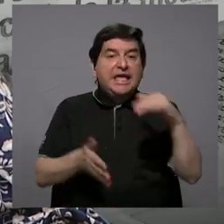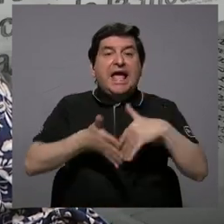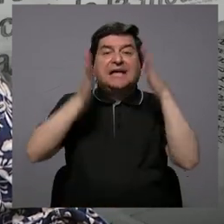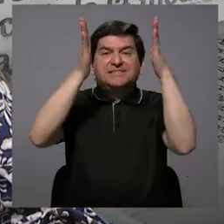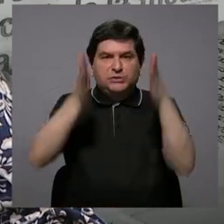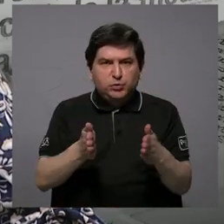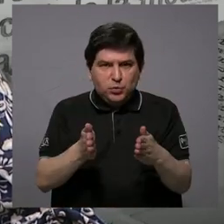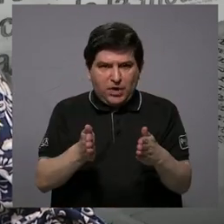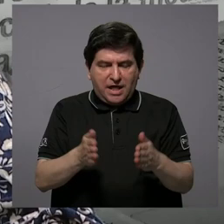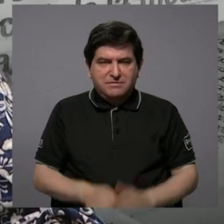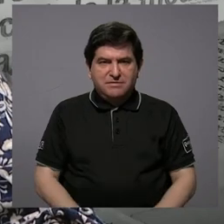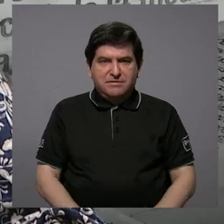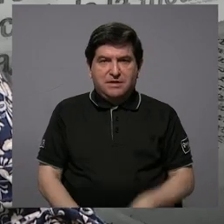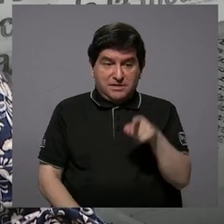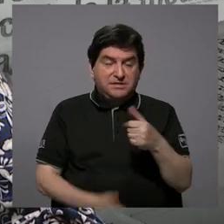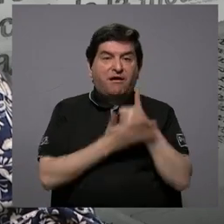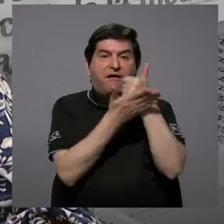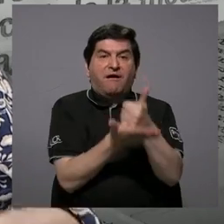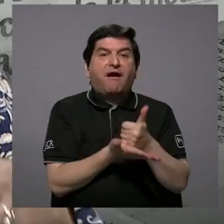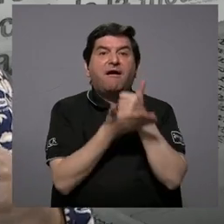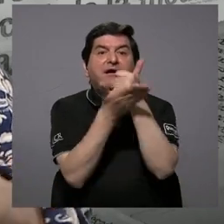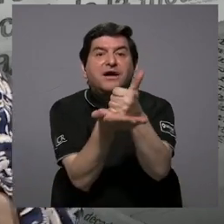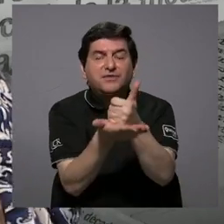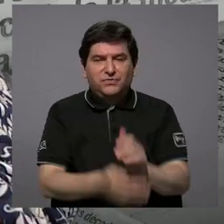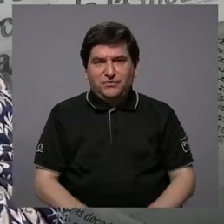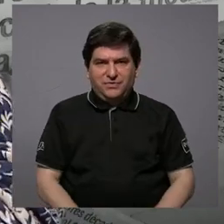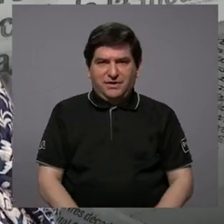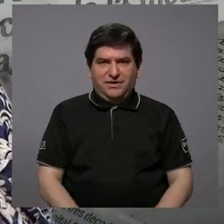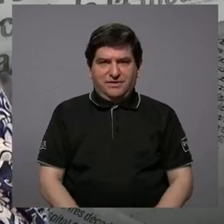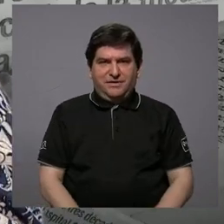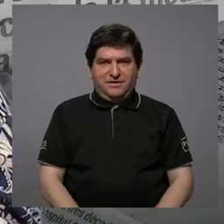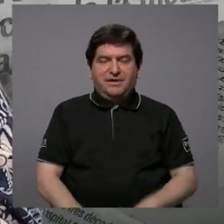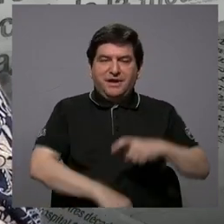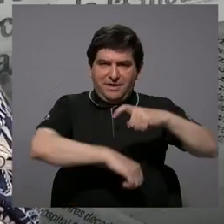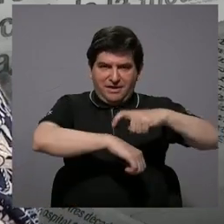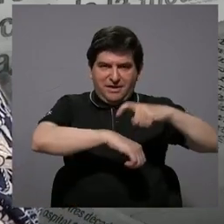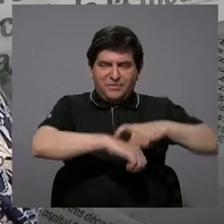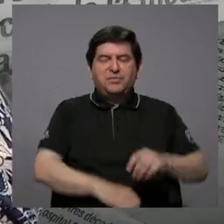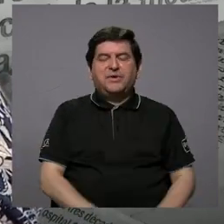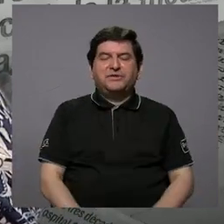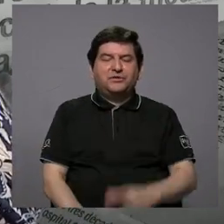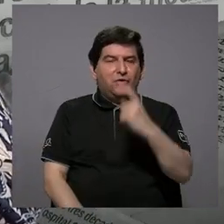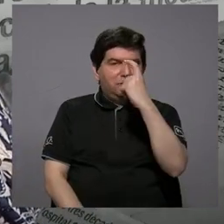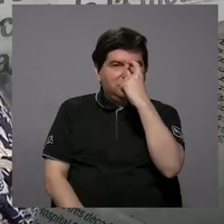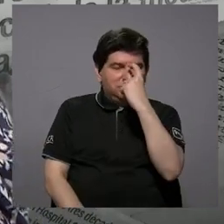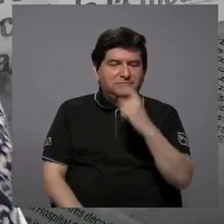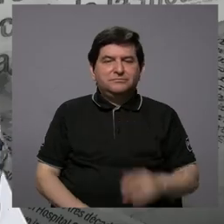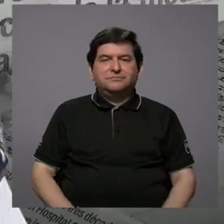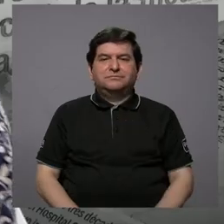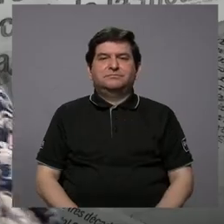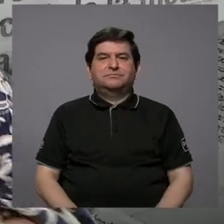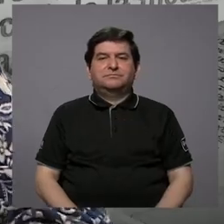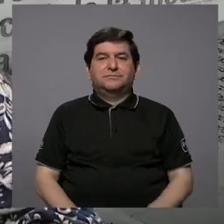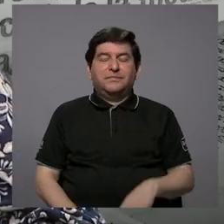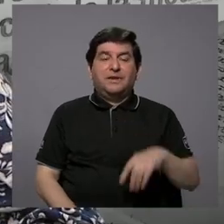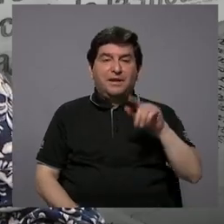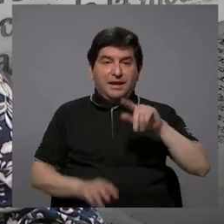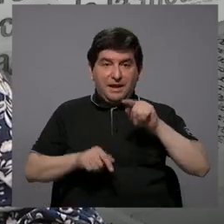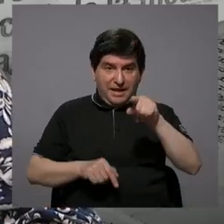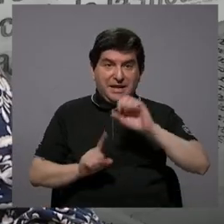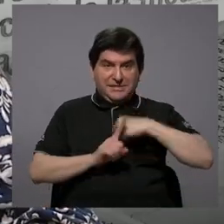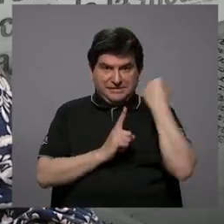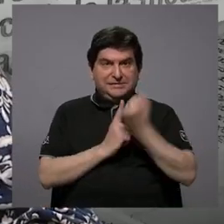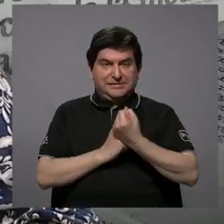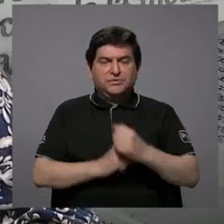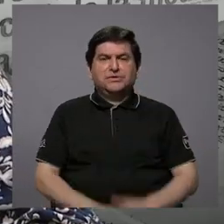estudiantes que habían colaborado con el calderonismo en este asunto.